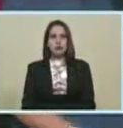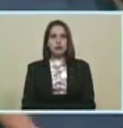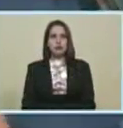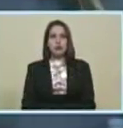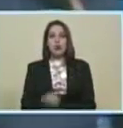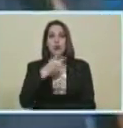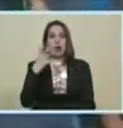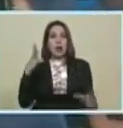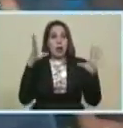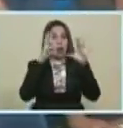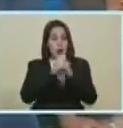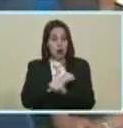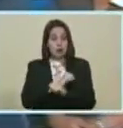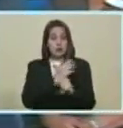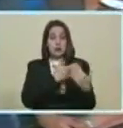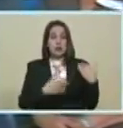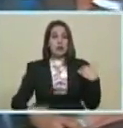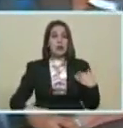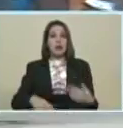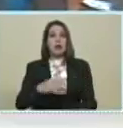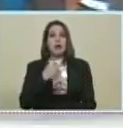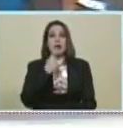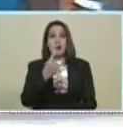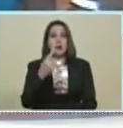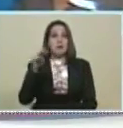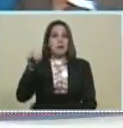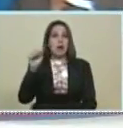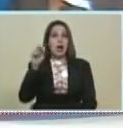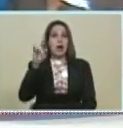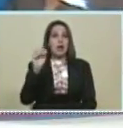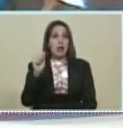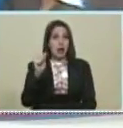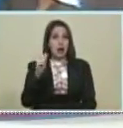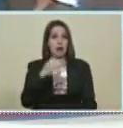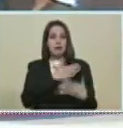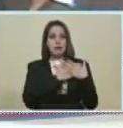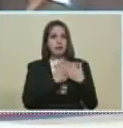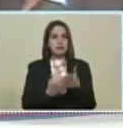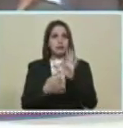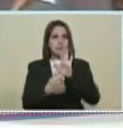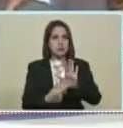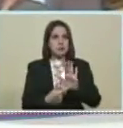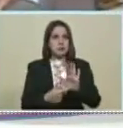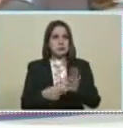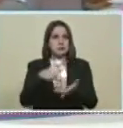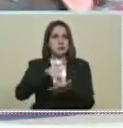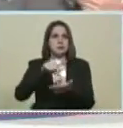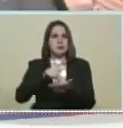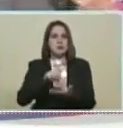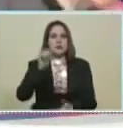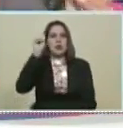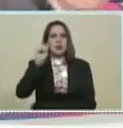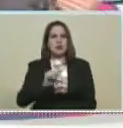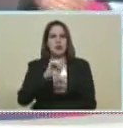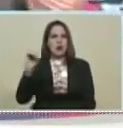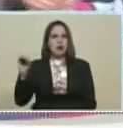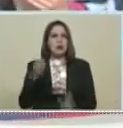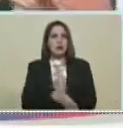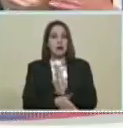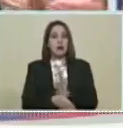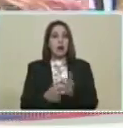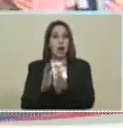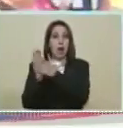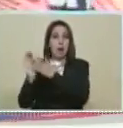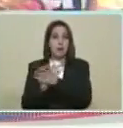Buenas noches Mi nombre es María Rodríguez Y represento Al clan De Ciudad Yuna Suroeste Aquí está Mi